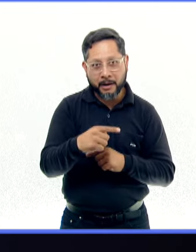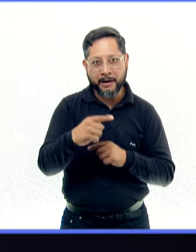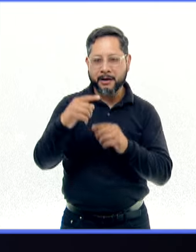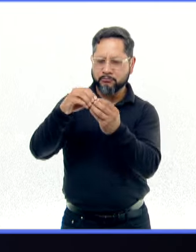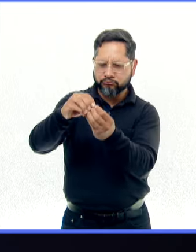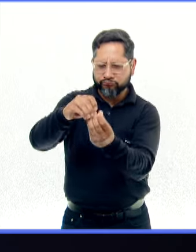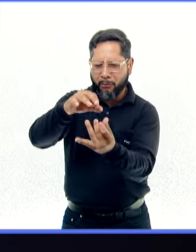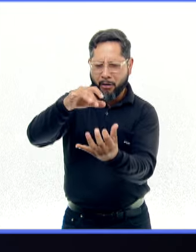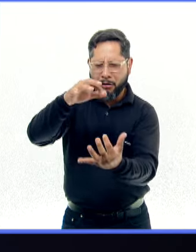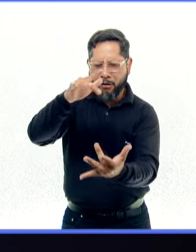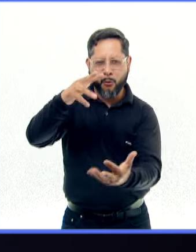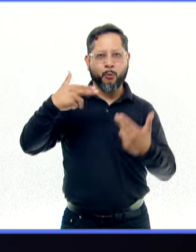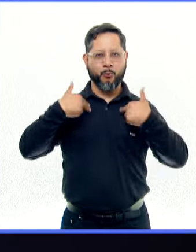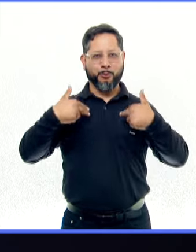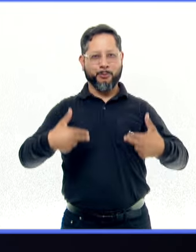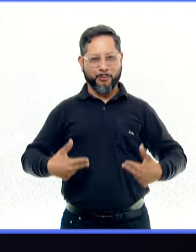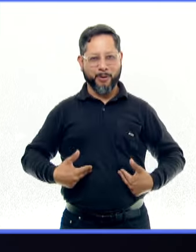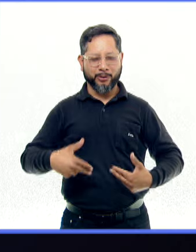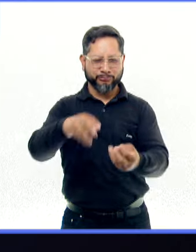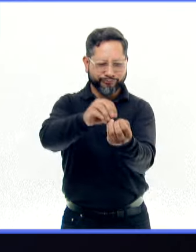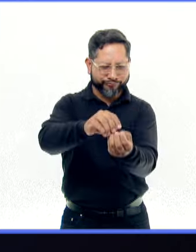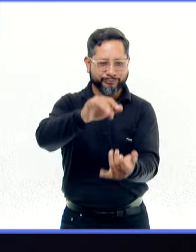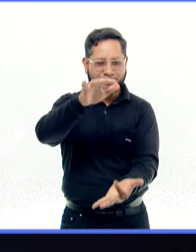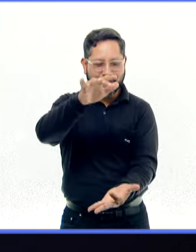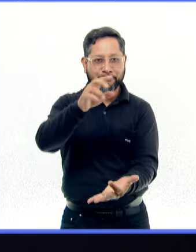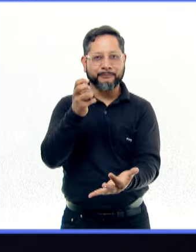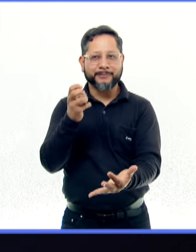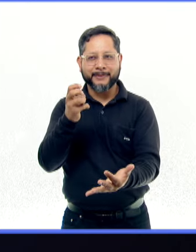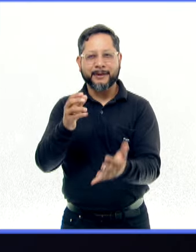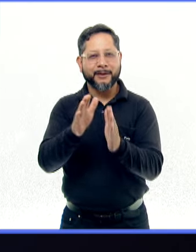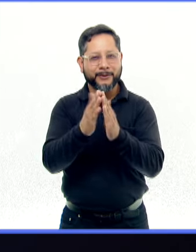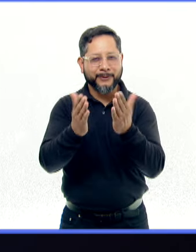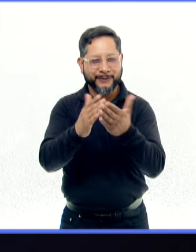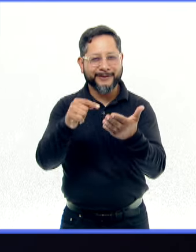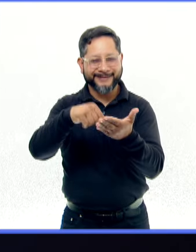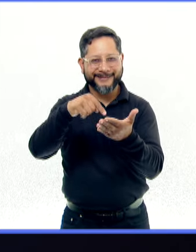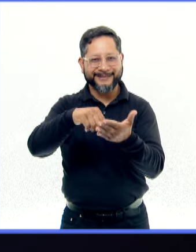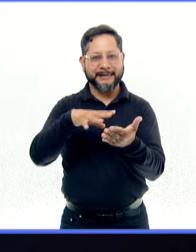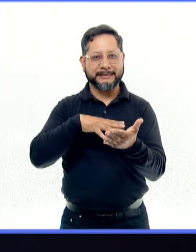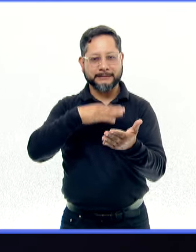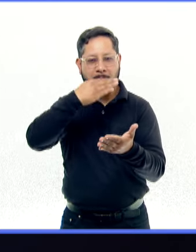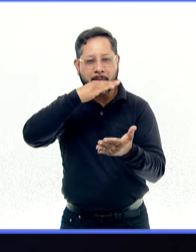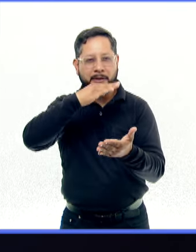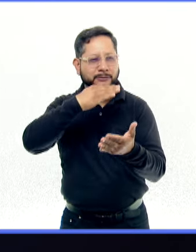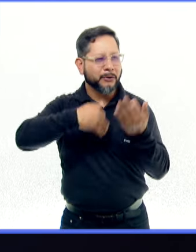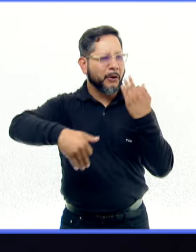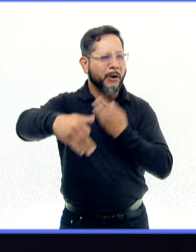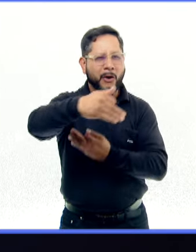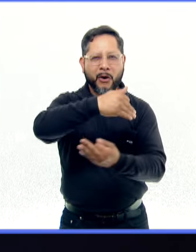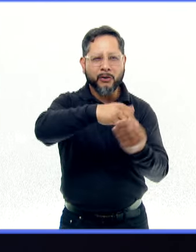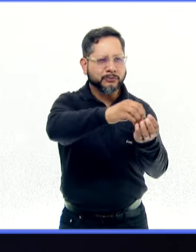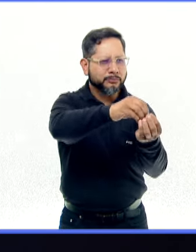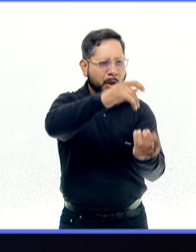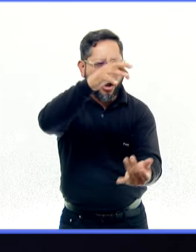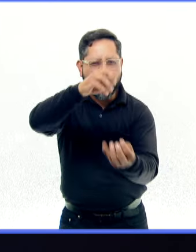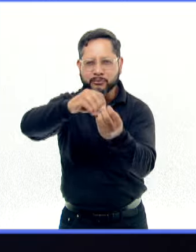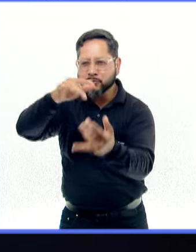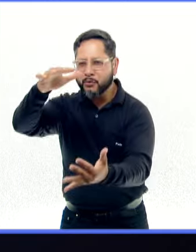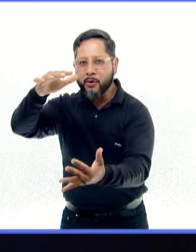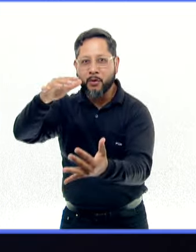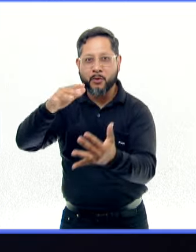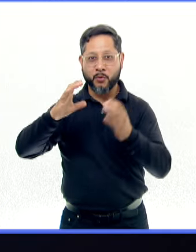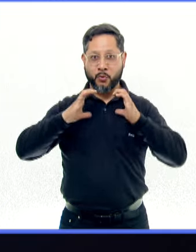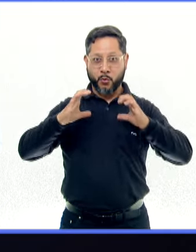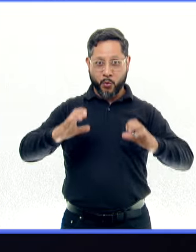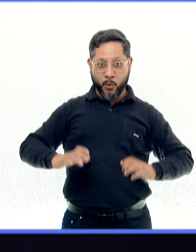El gran libro sagrado de la cultura maya Popol Vuh nos relata que con el maíz fuimos formados, así que nuestro cuerpo y huesos